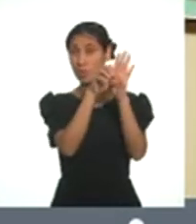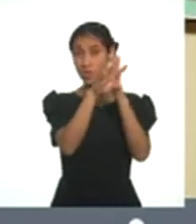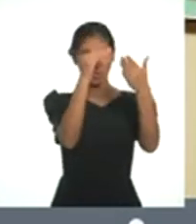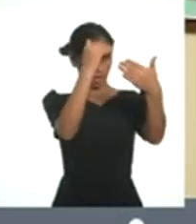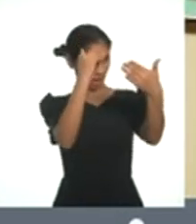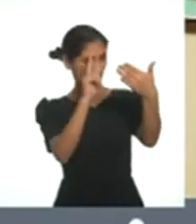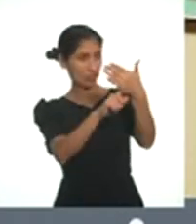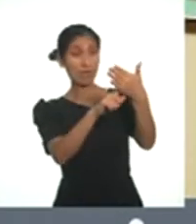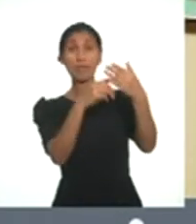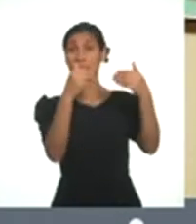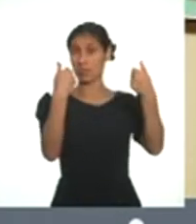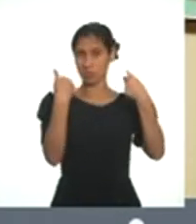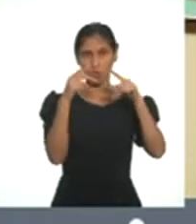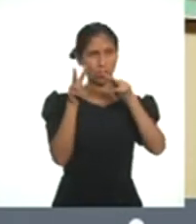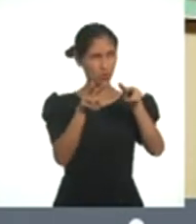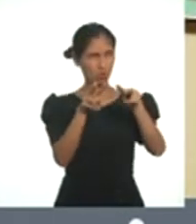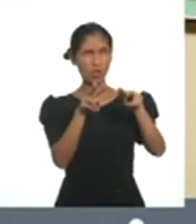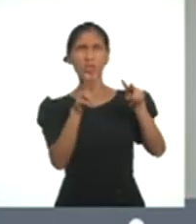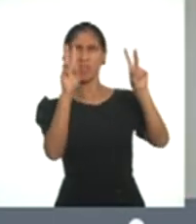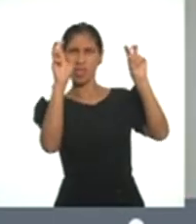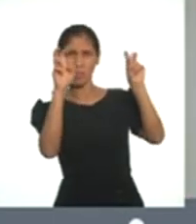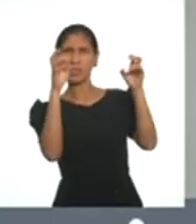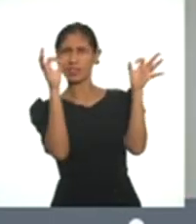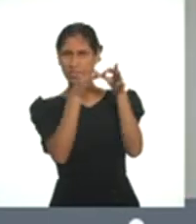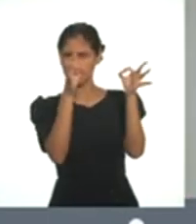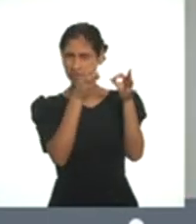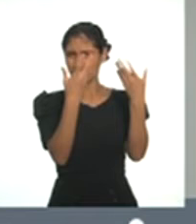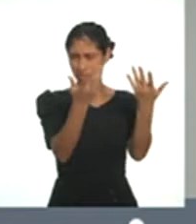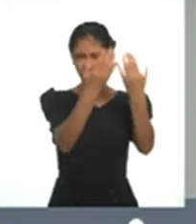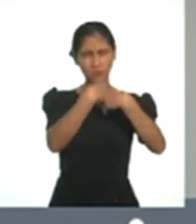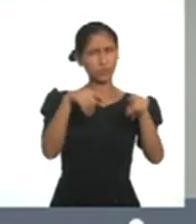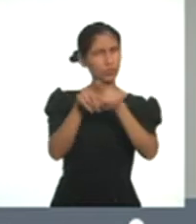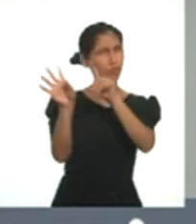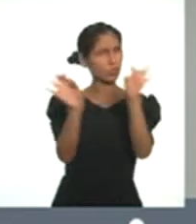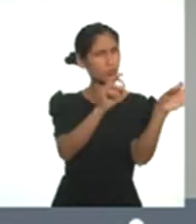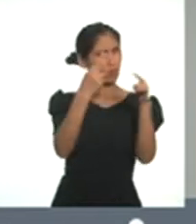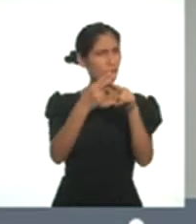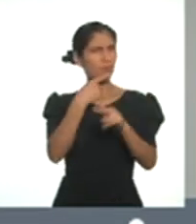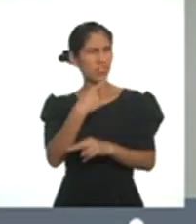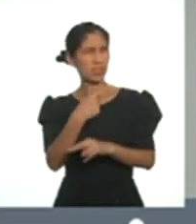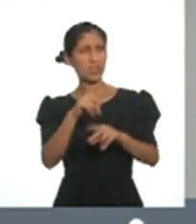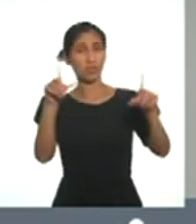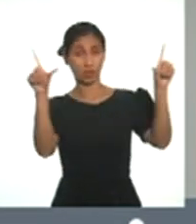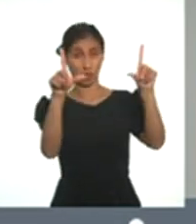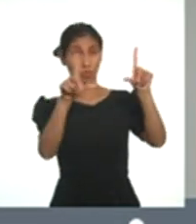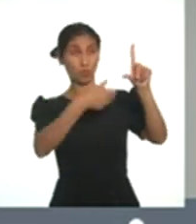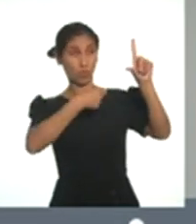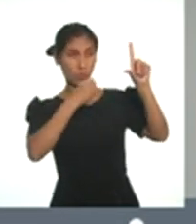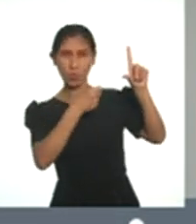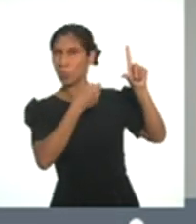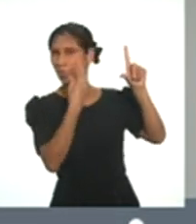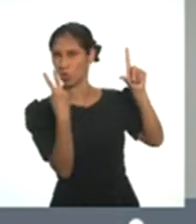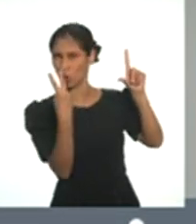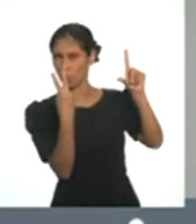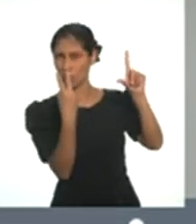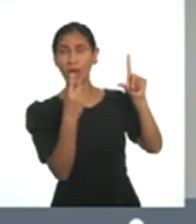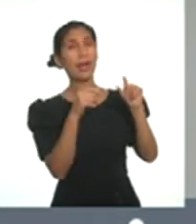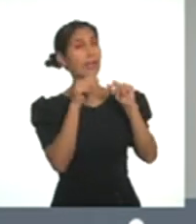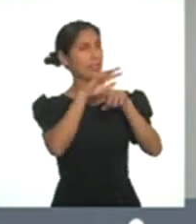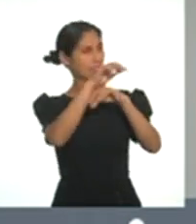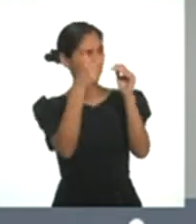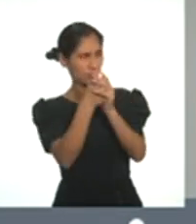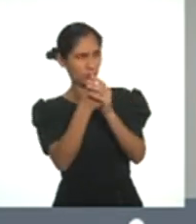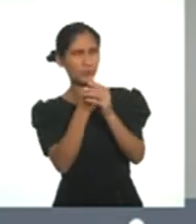con información sobre lo que se quiere dar a conocer. Como su mismo nombre lo dice, son reportajes audiovisuales, es decir, se